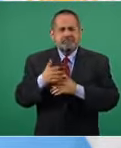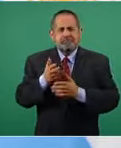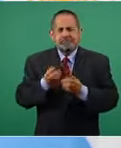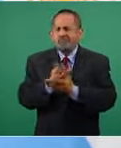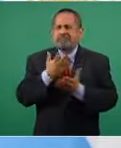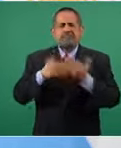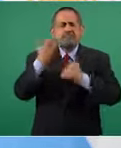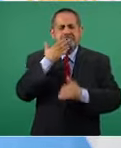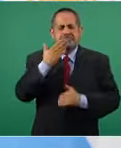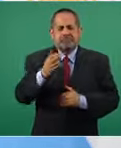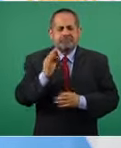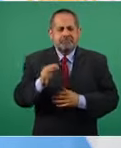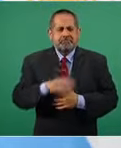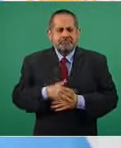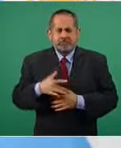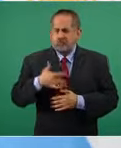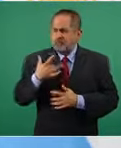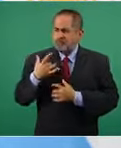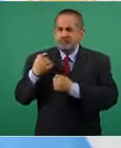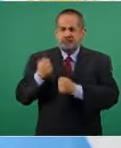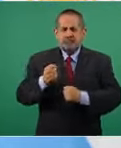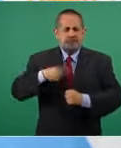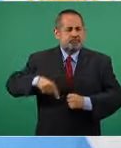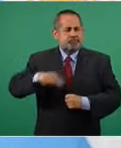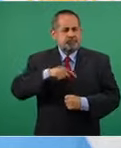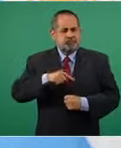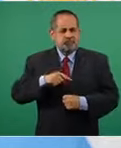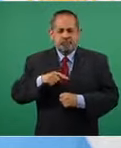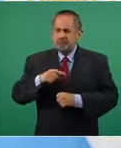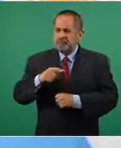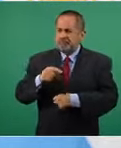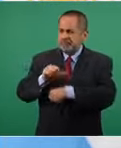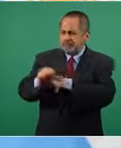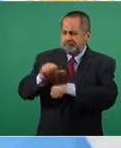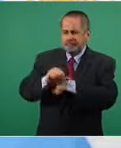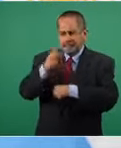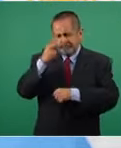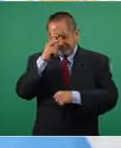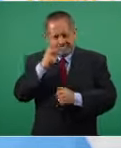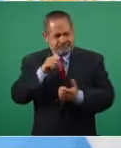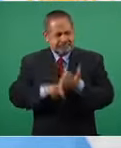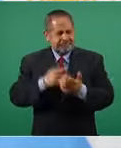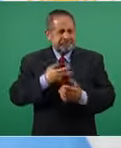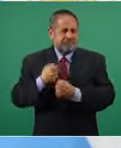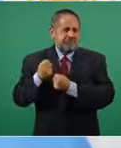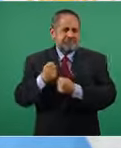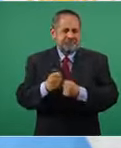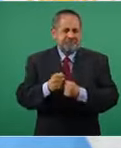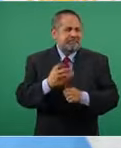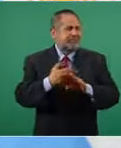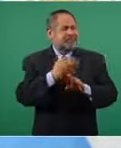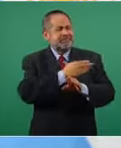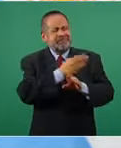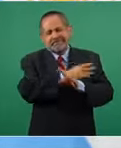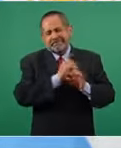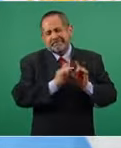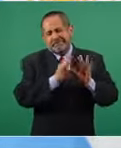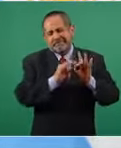porque es mucha la fortaleza del pueblo de Argentina del pueblo de México hemos enfrentado